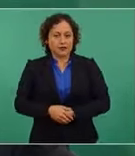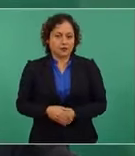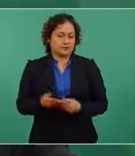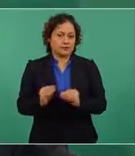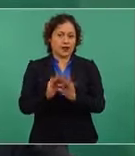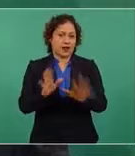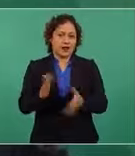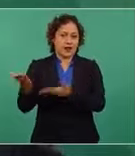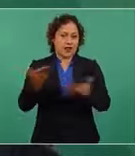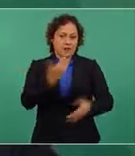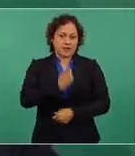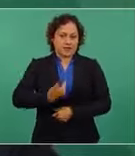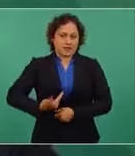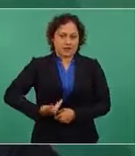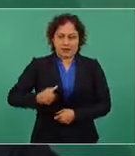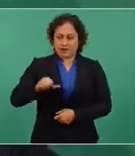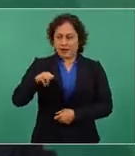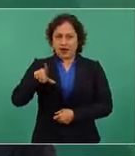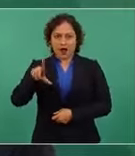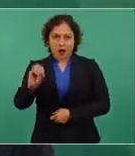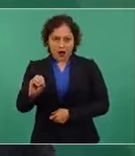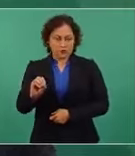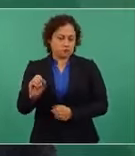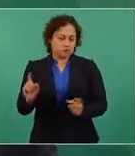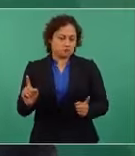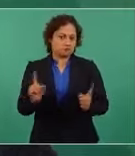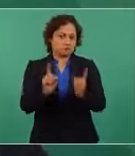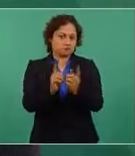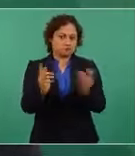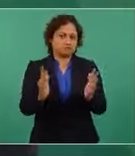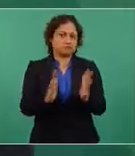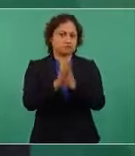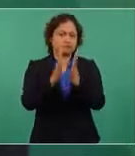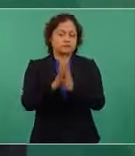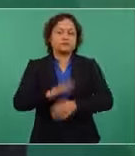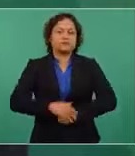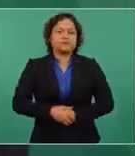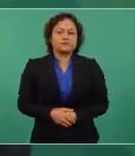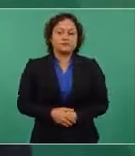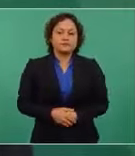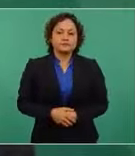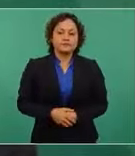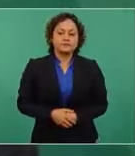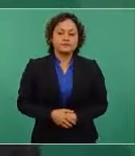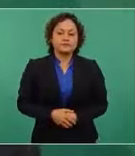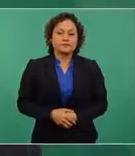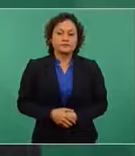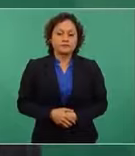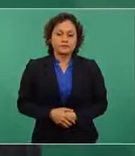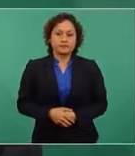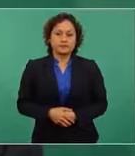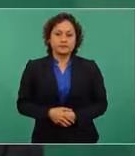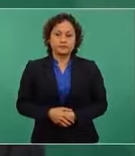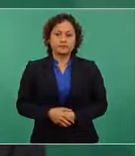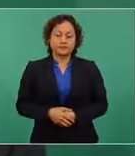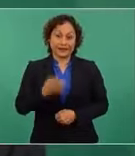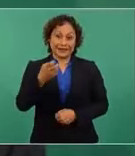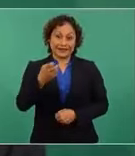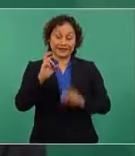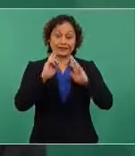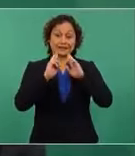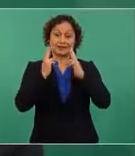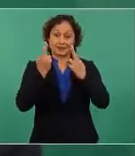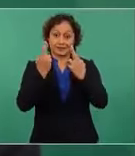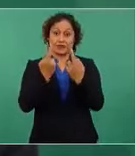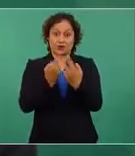presidente de la República, el licenciado Andrés Manuel López Obrador. Se planteó en esa sesión del Consejo